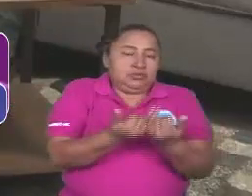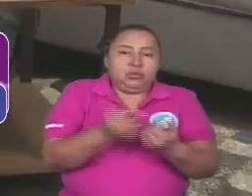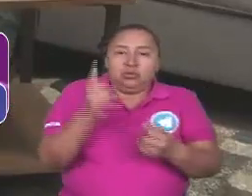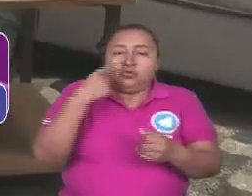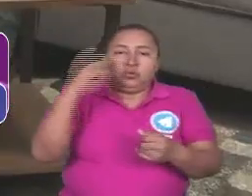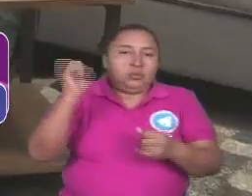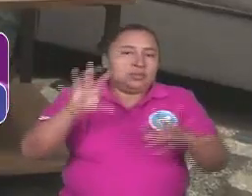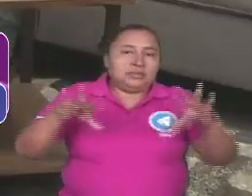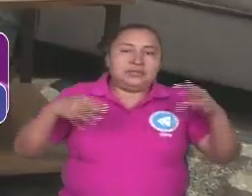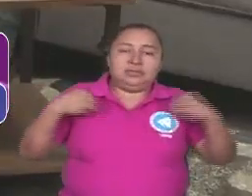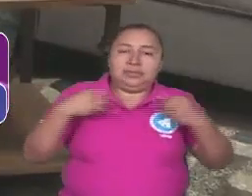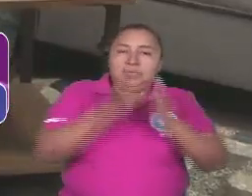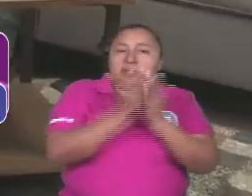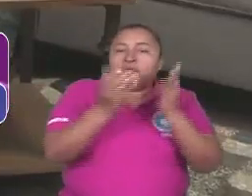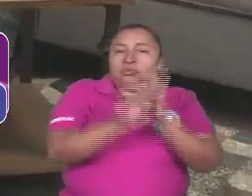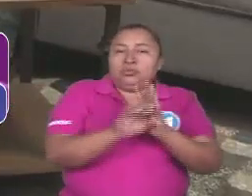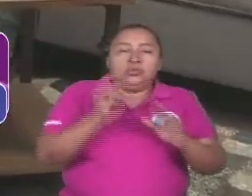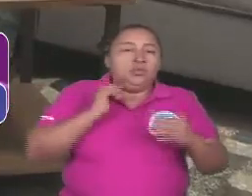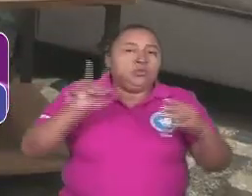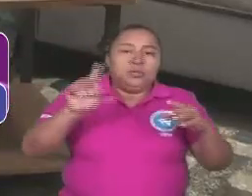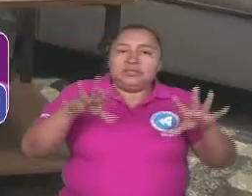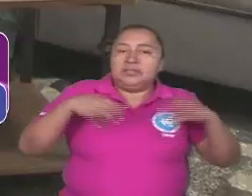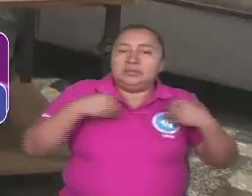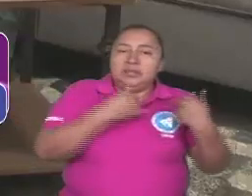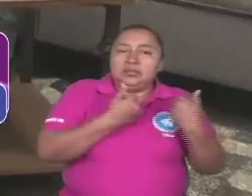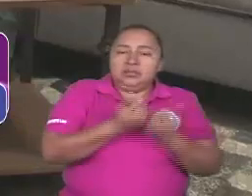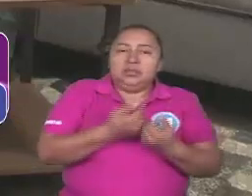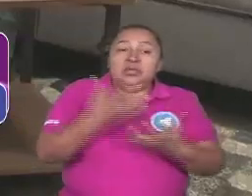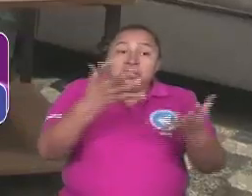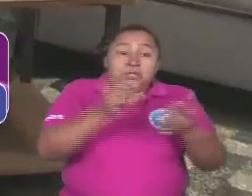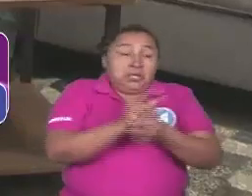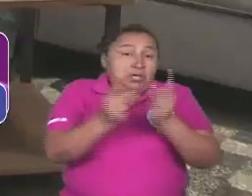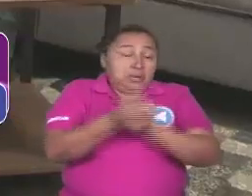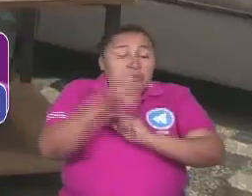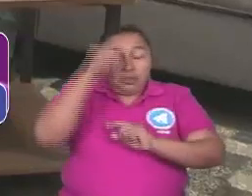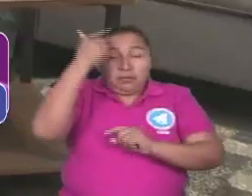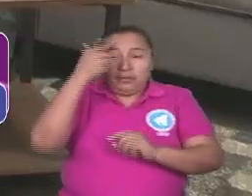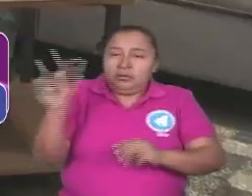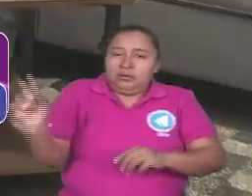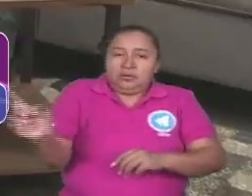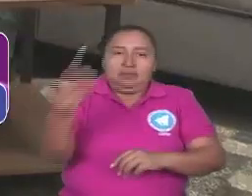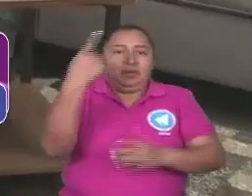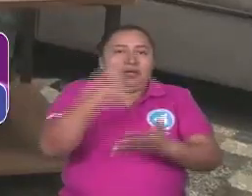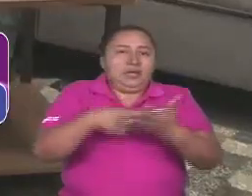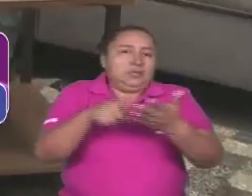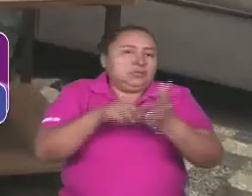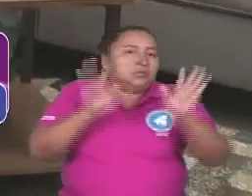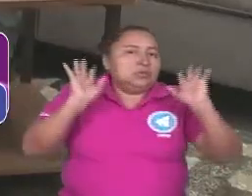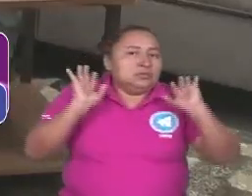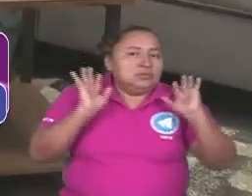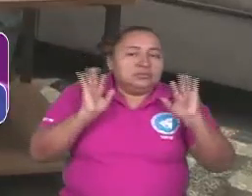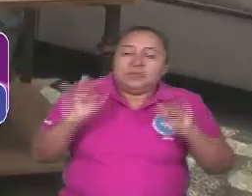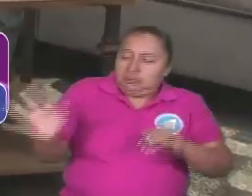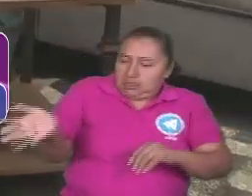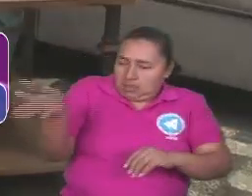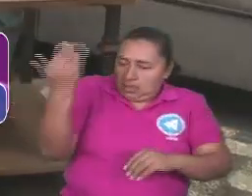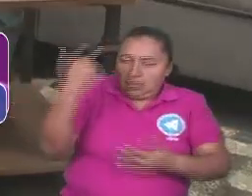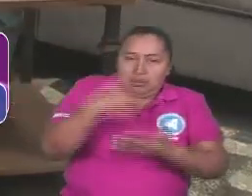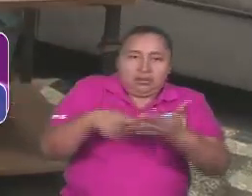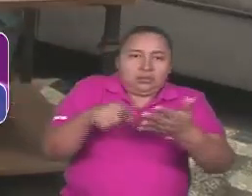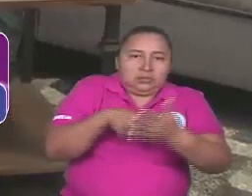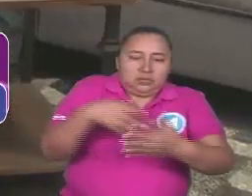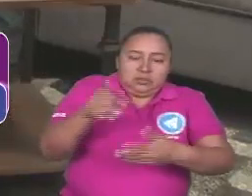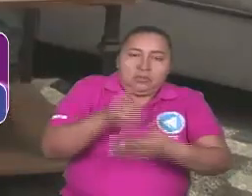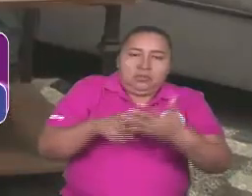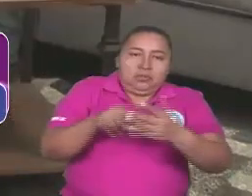Constitución, no reconocen las instituciones. No podemos hacer. ¿Quieren cambiar el gobierno? Que vayan a las elecciones. Como dijo el comandante, que se ganen el voto del pueblo. Que se ganen el